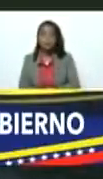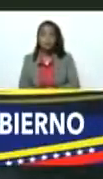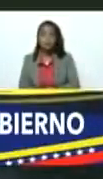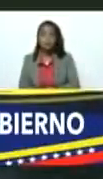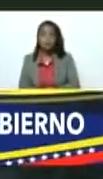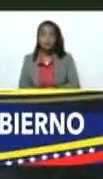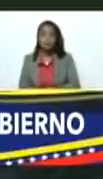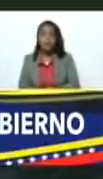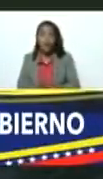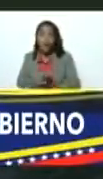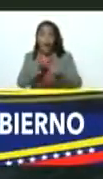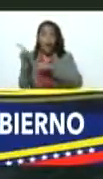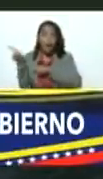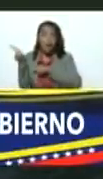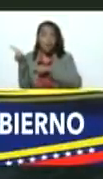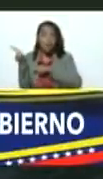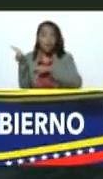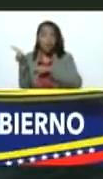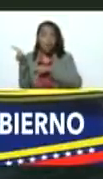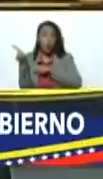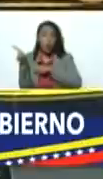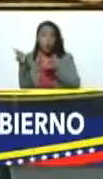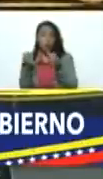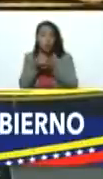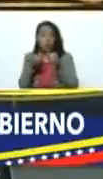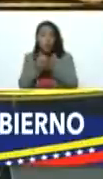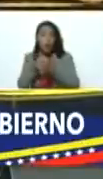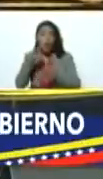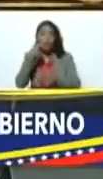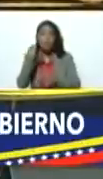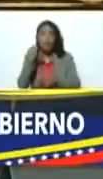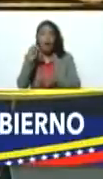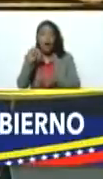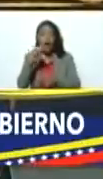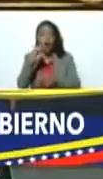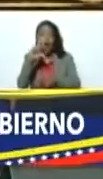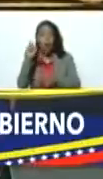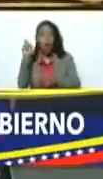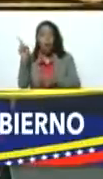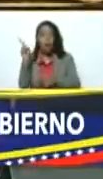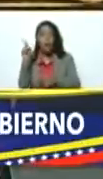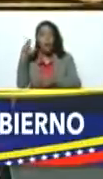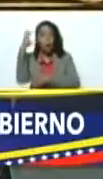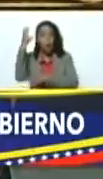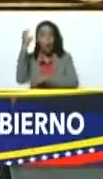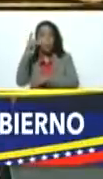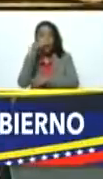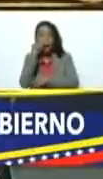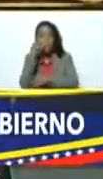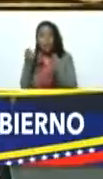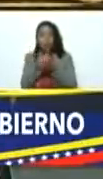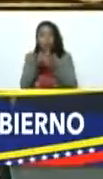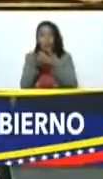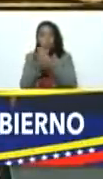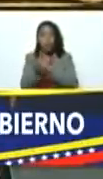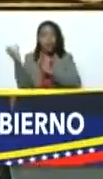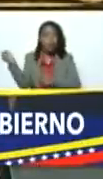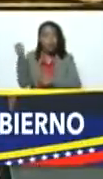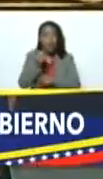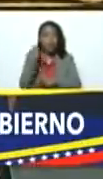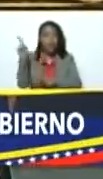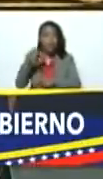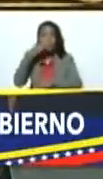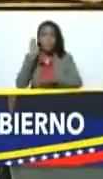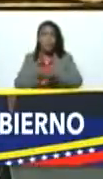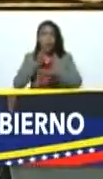esos son los tan col los terroristas armados narcotraficantes de Colombia que nos traen el